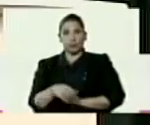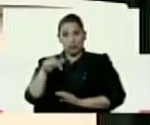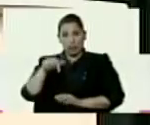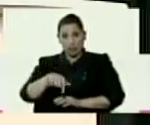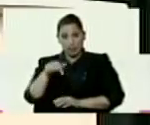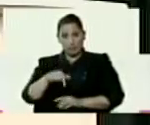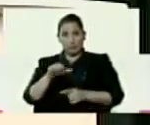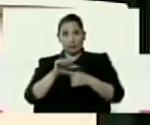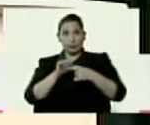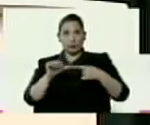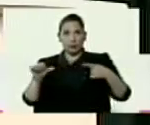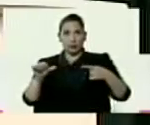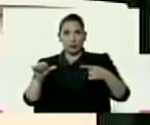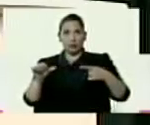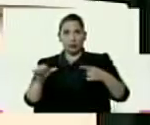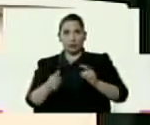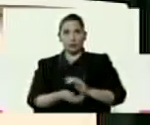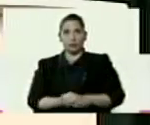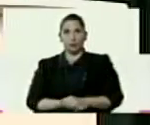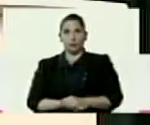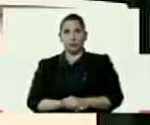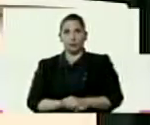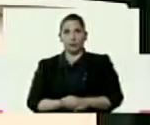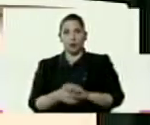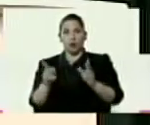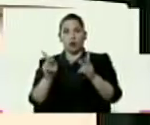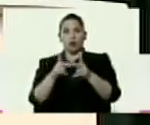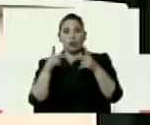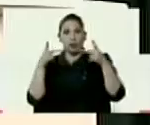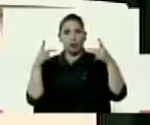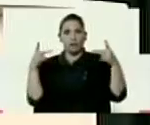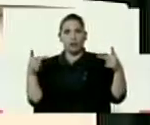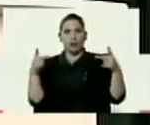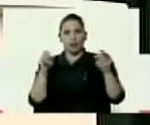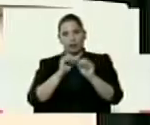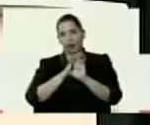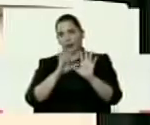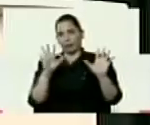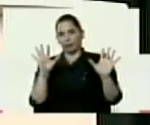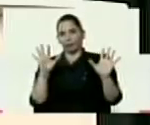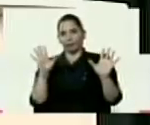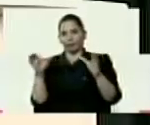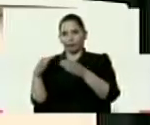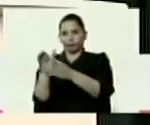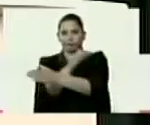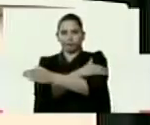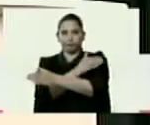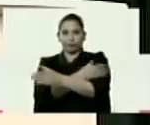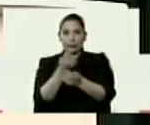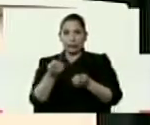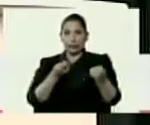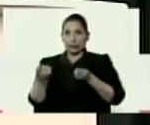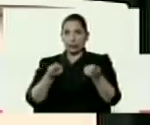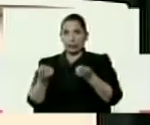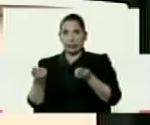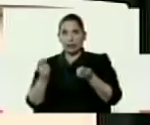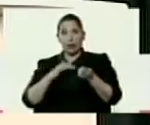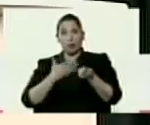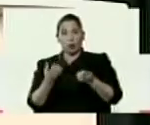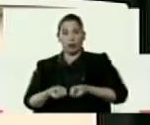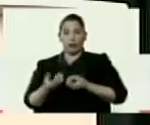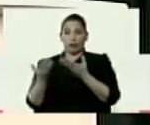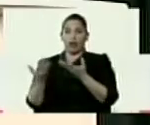aparece en una revista que, claro, las oligarquías se sirven de lo que les pueda dar